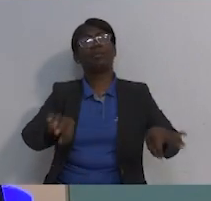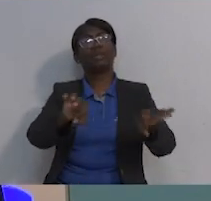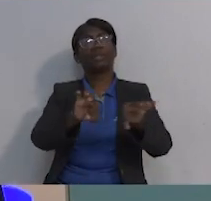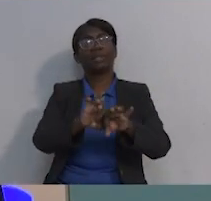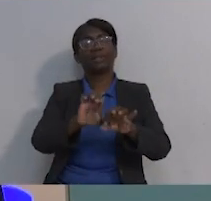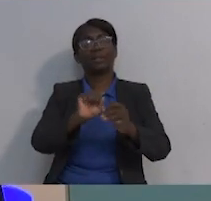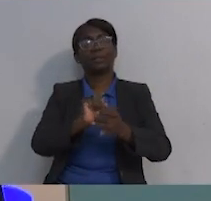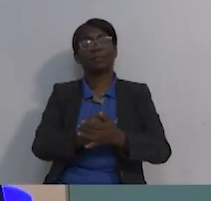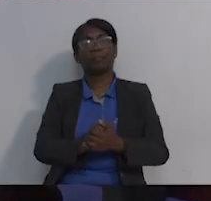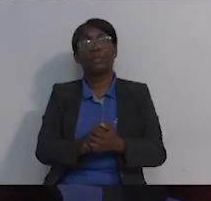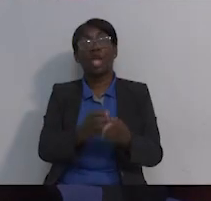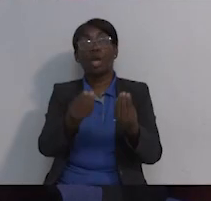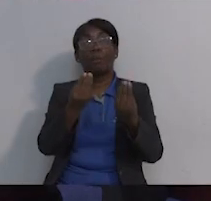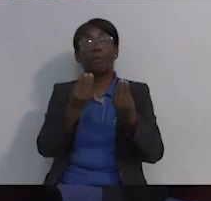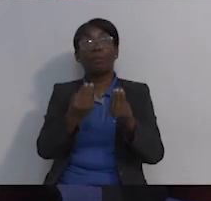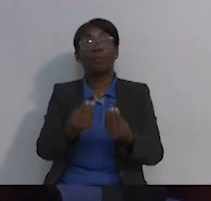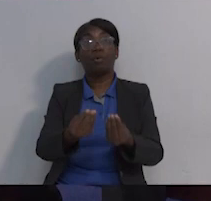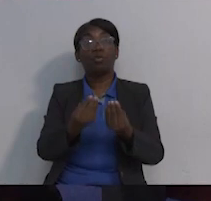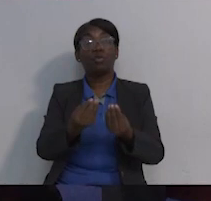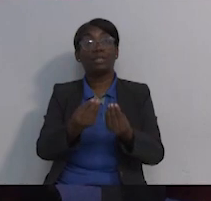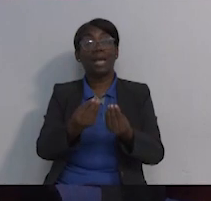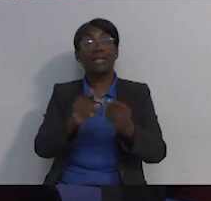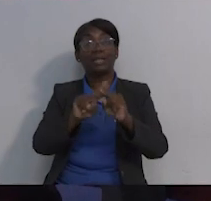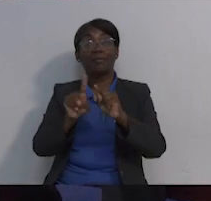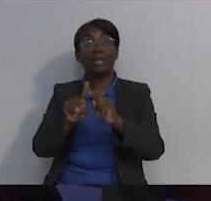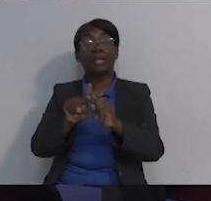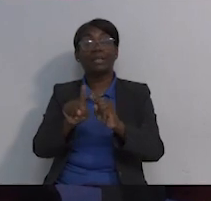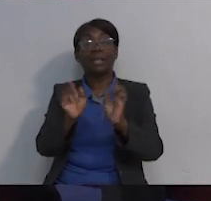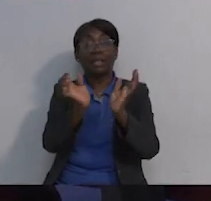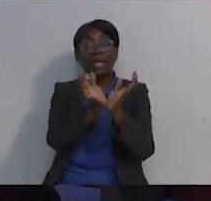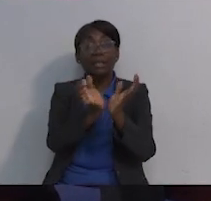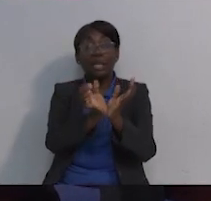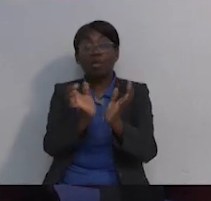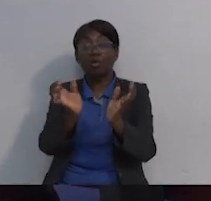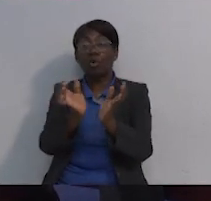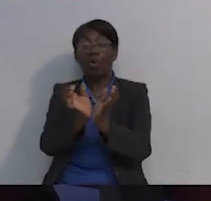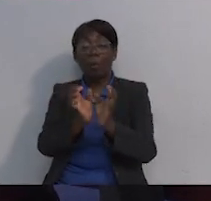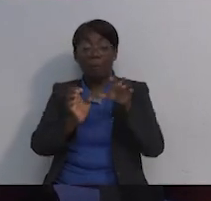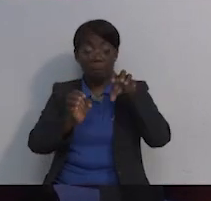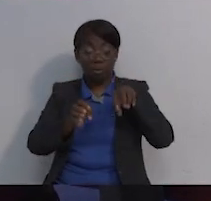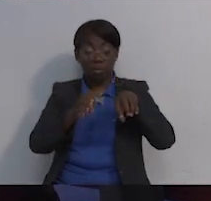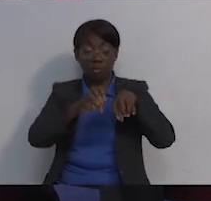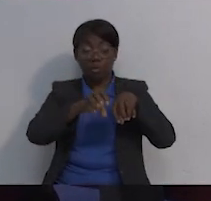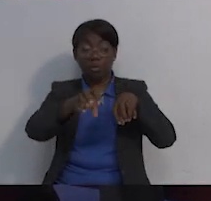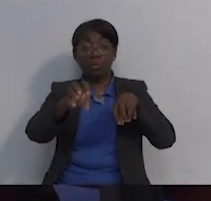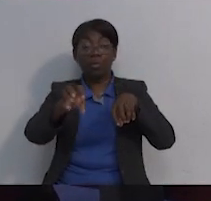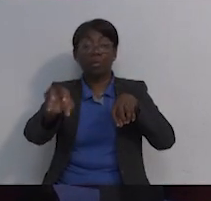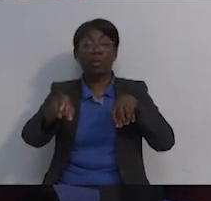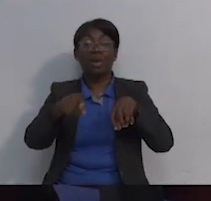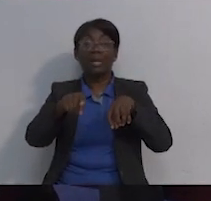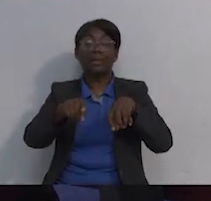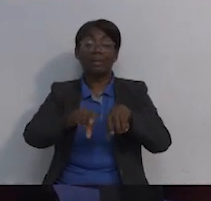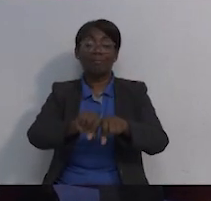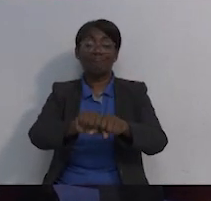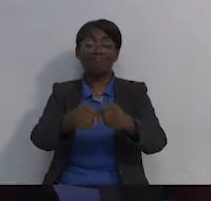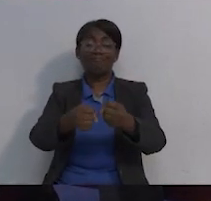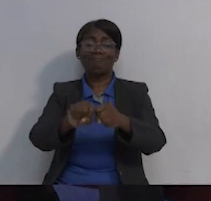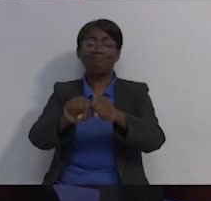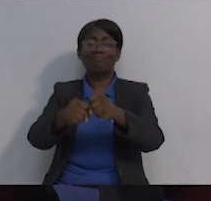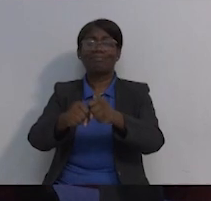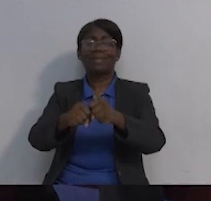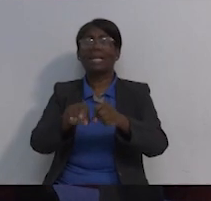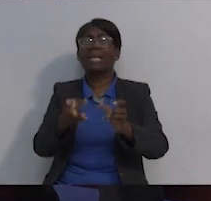es muy importante, estuve averiguando y en muchas policlínicas de la Caja de Seguro Social, y lo digo desde aquí,